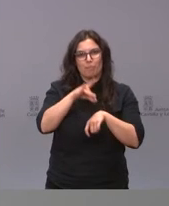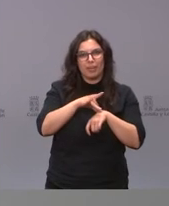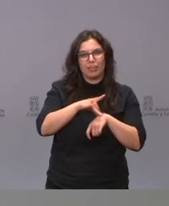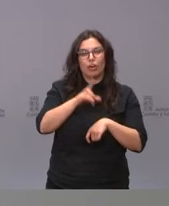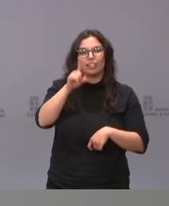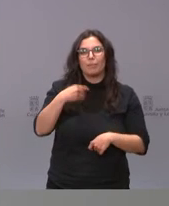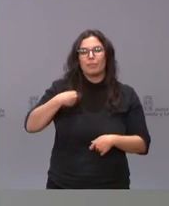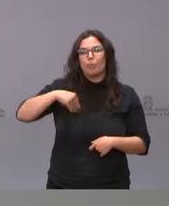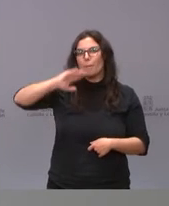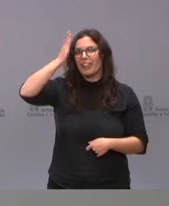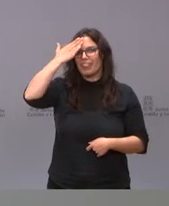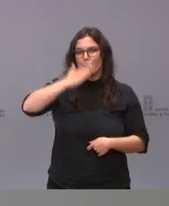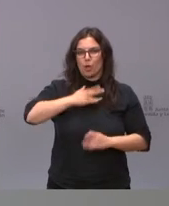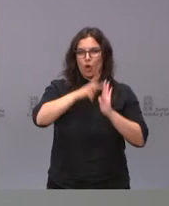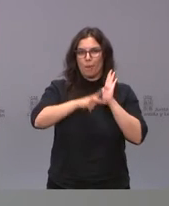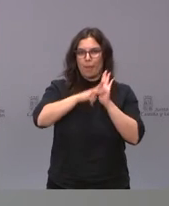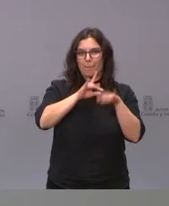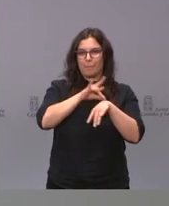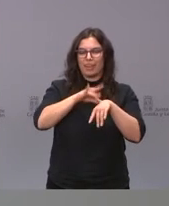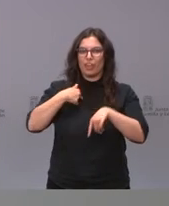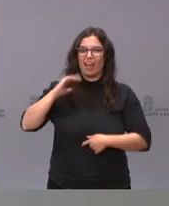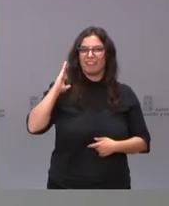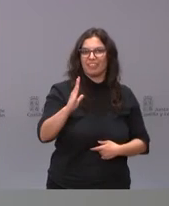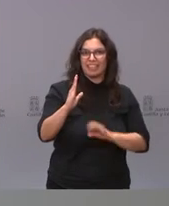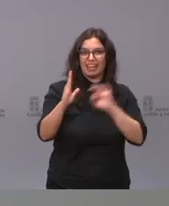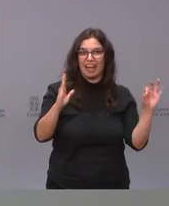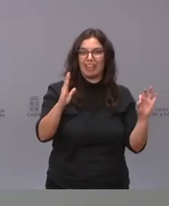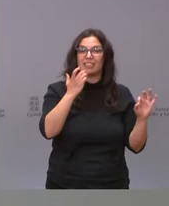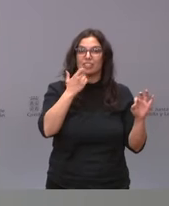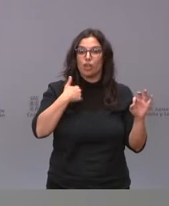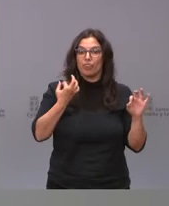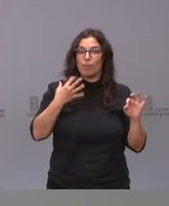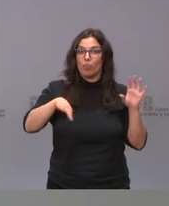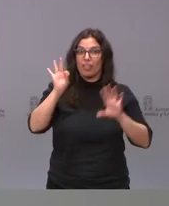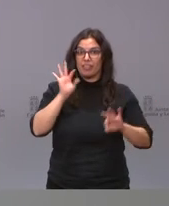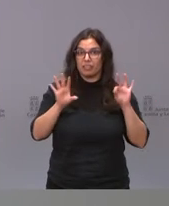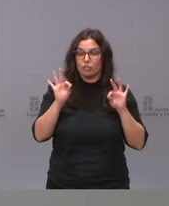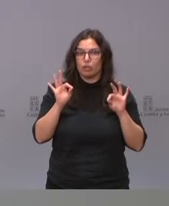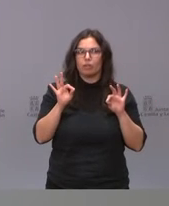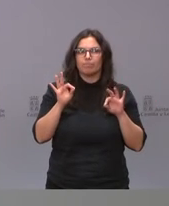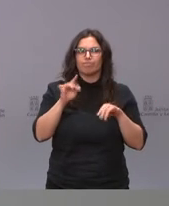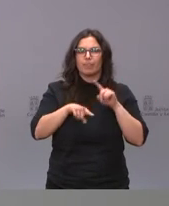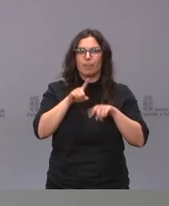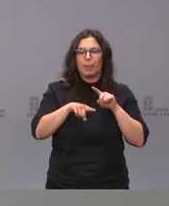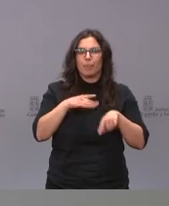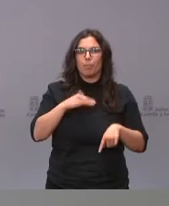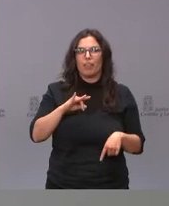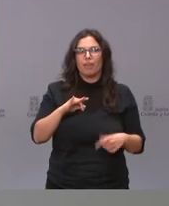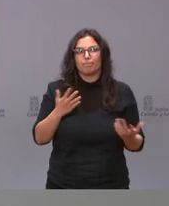maleficencia si estoy confrontada a una deliberación ética en la que tengo que tomar una decisión en la que puedo